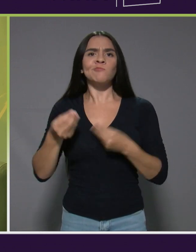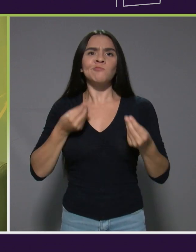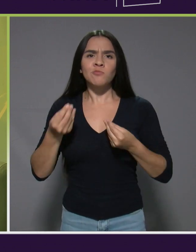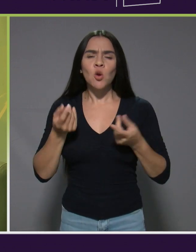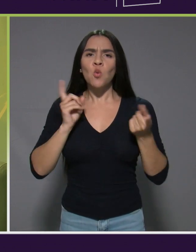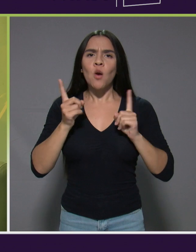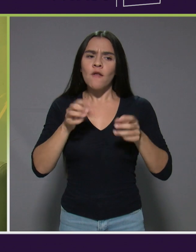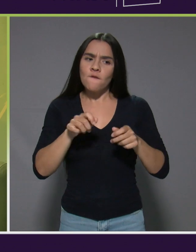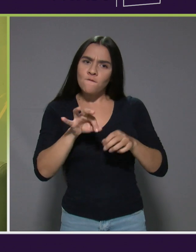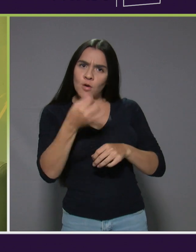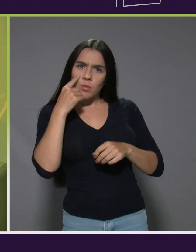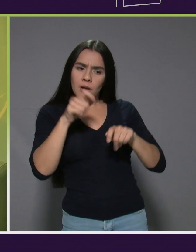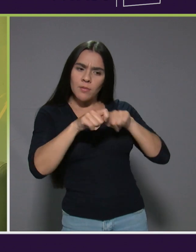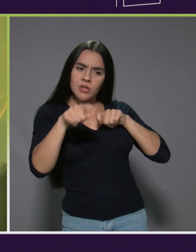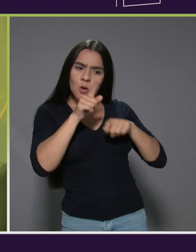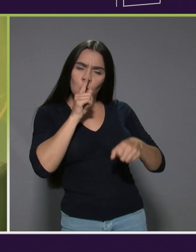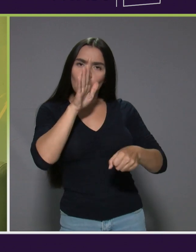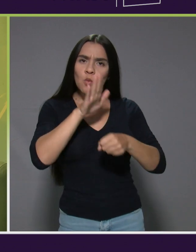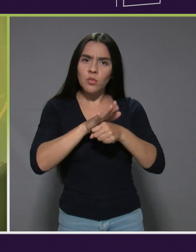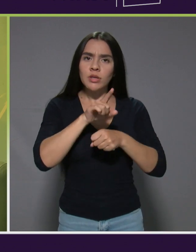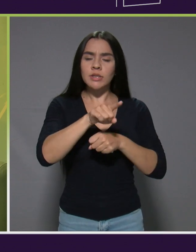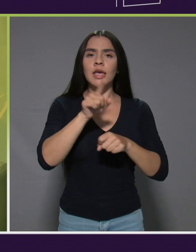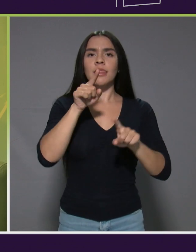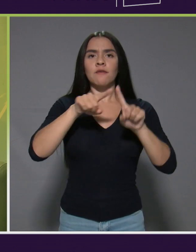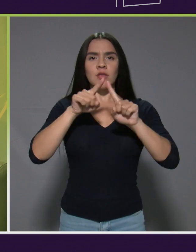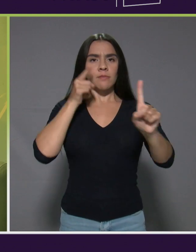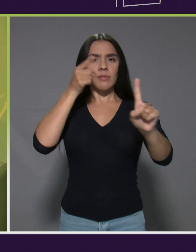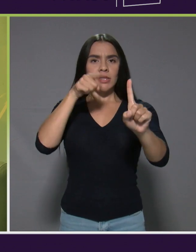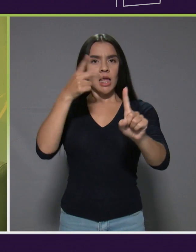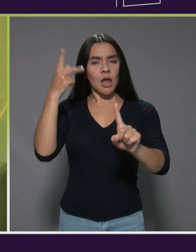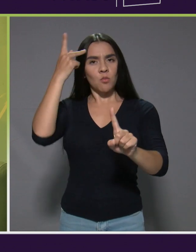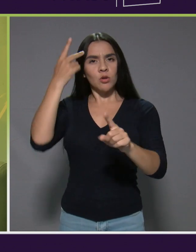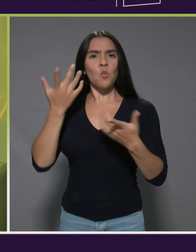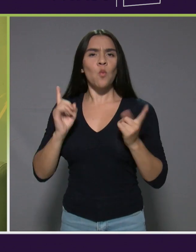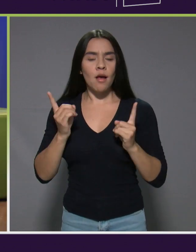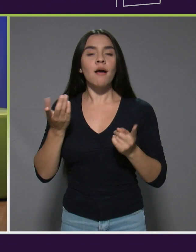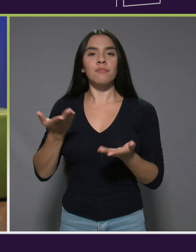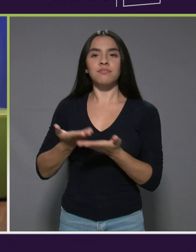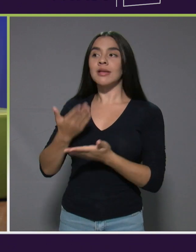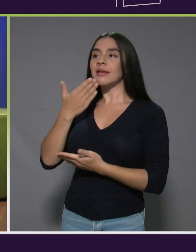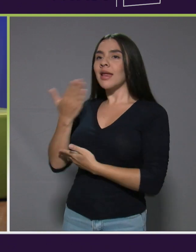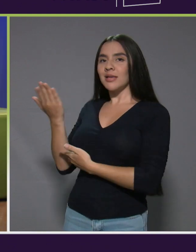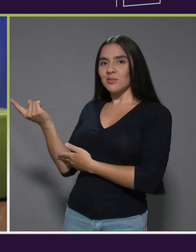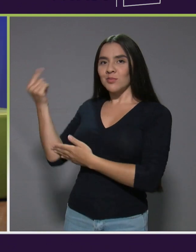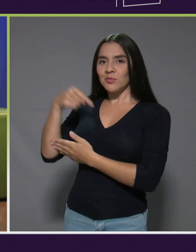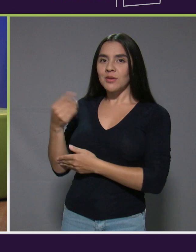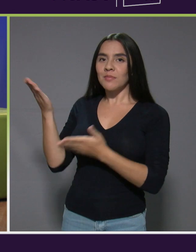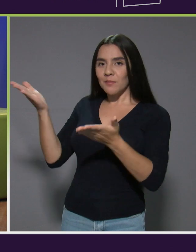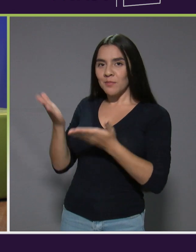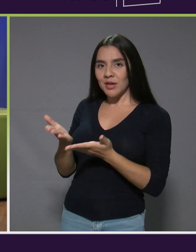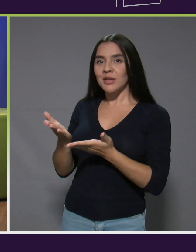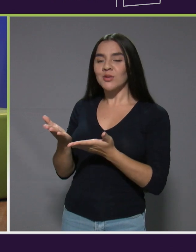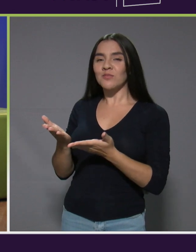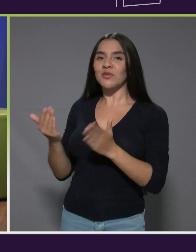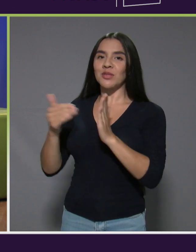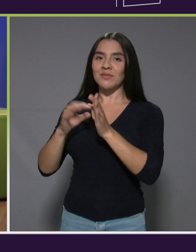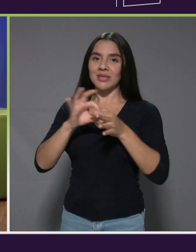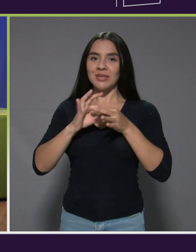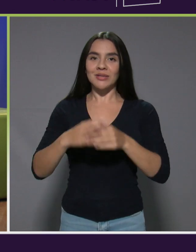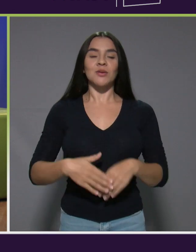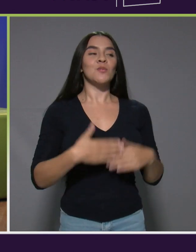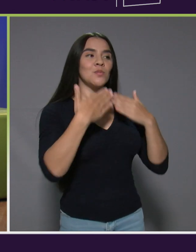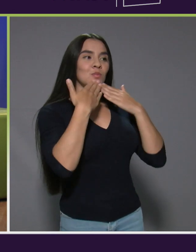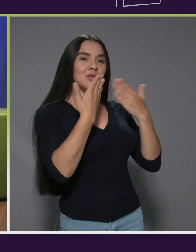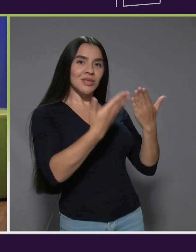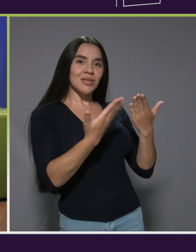formas de medición del cumplimiento de las metas de esta política. Muchas gracias, doctor, por acompañarnos. Bienvenido una vez más a Nexos. Muchas gracias, María